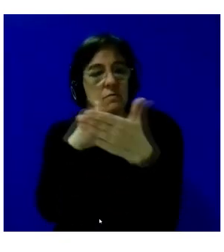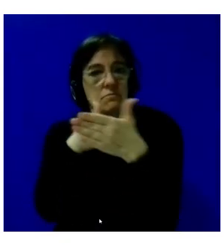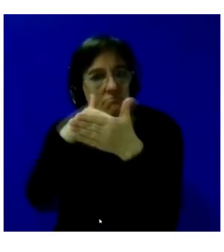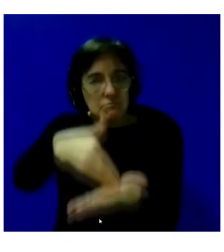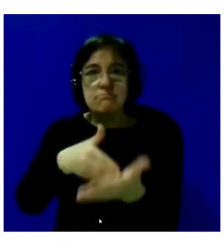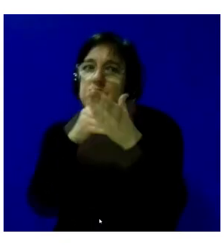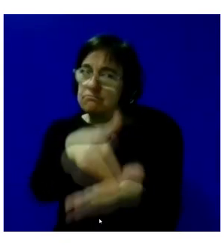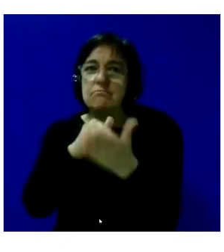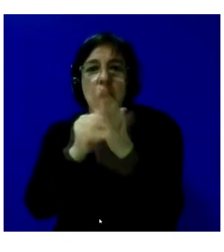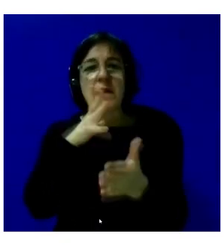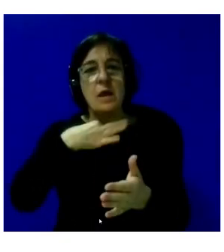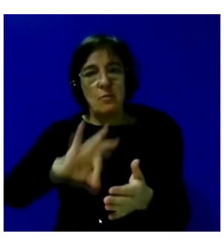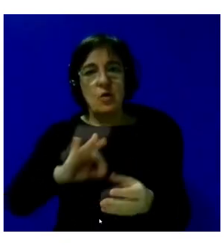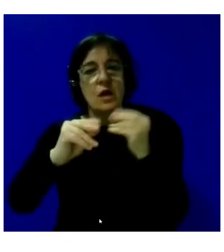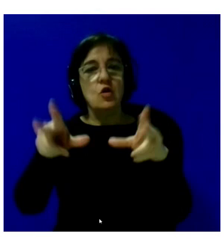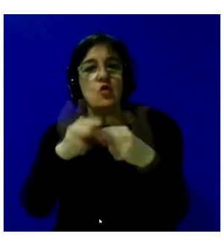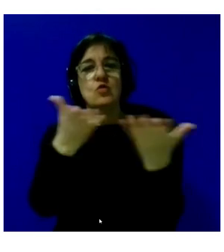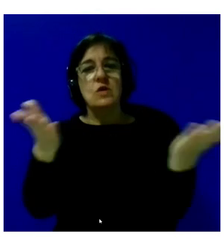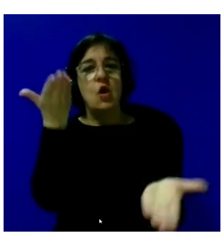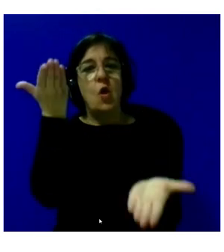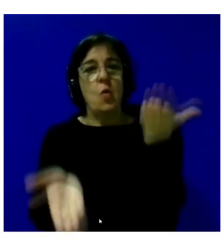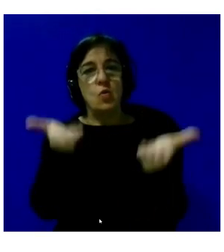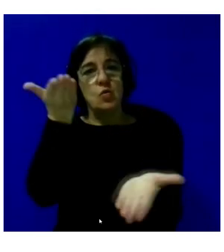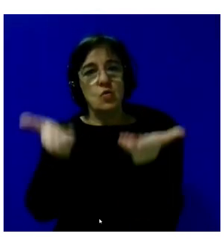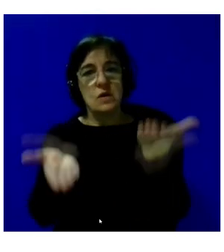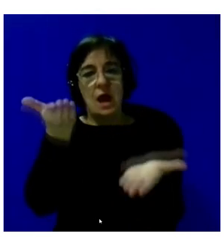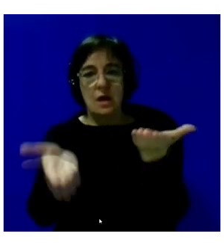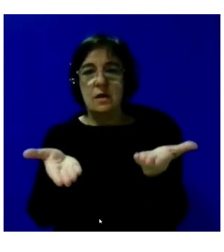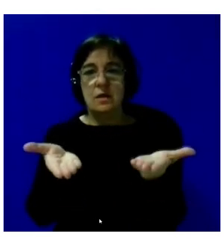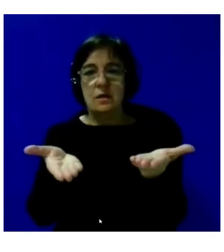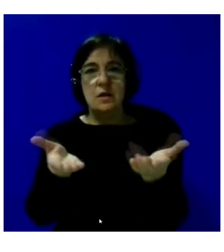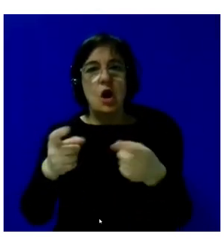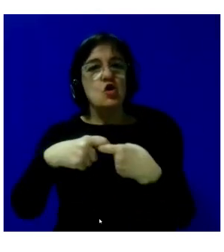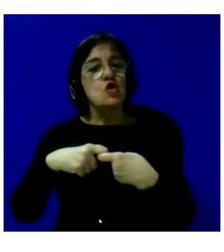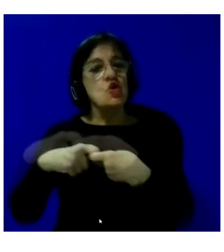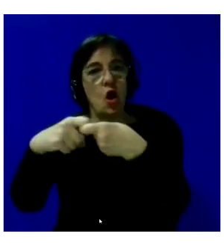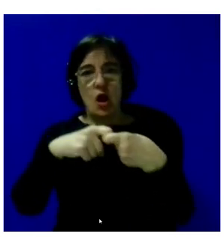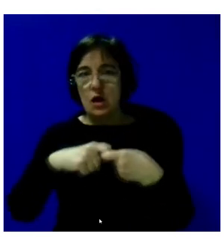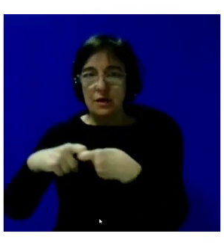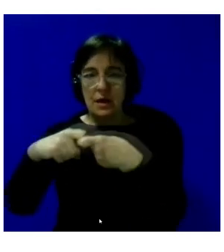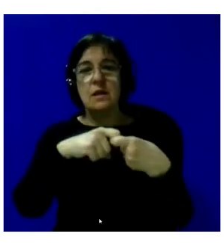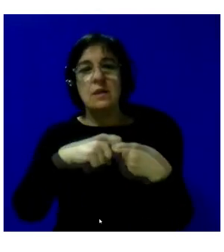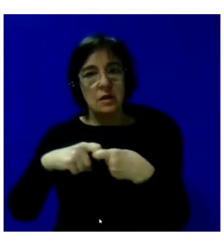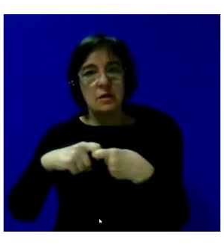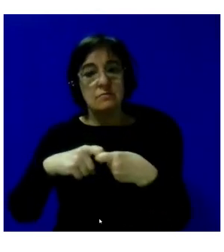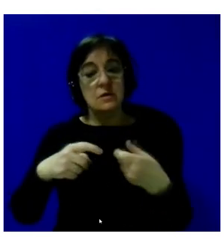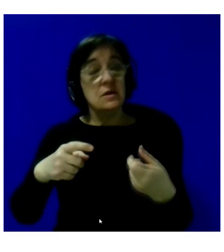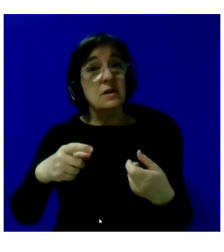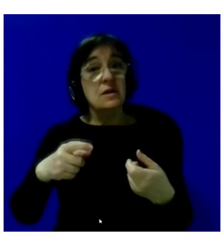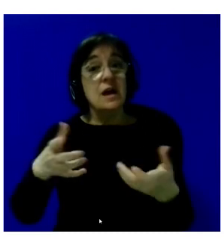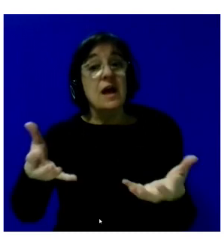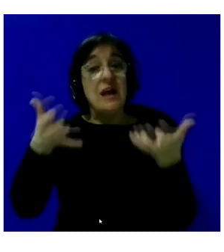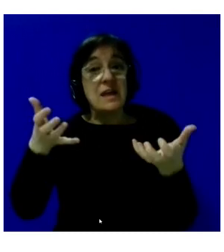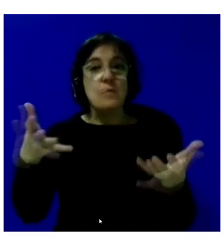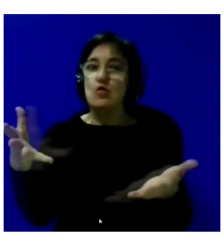obstáculos para que haya una sociedad justa, una sociedad solidaria, una sociedad donde ganamos todas y